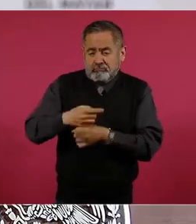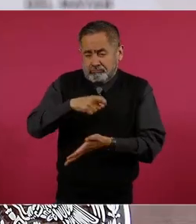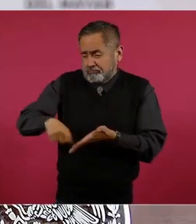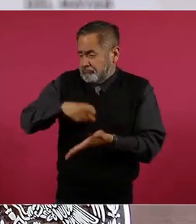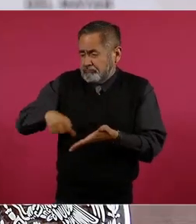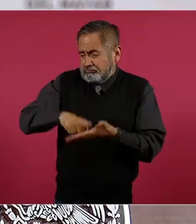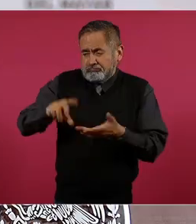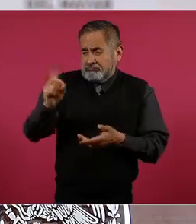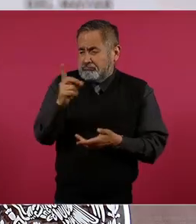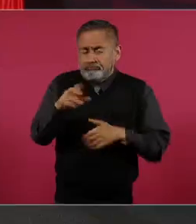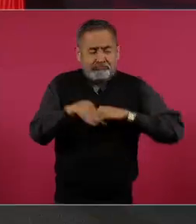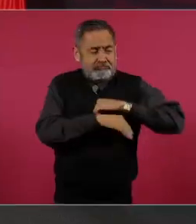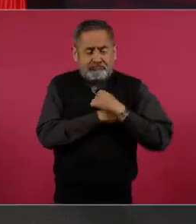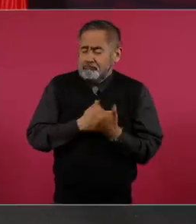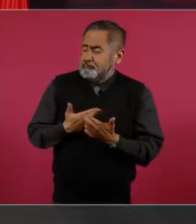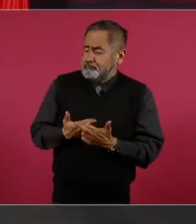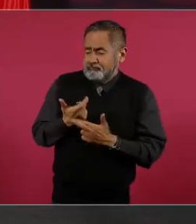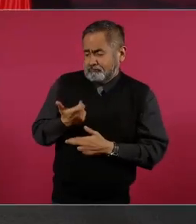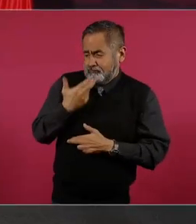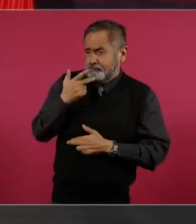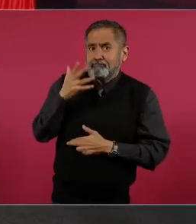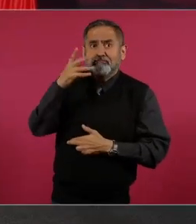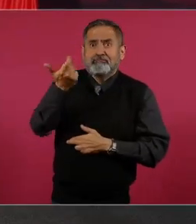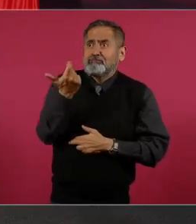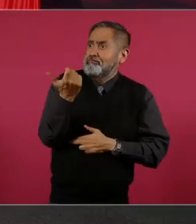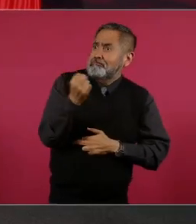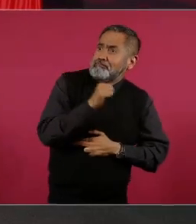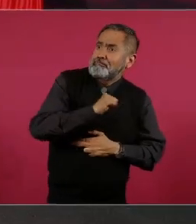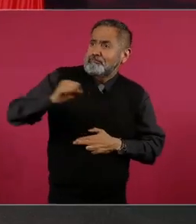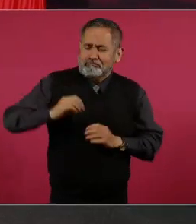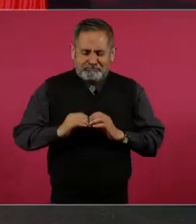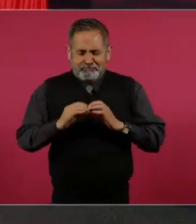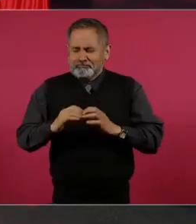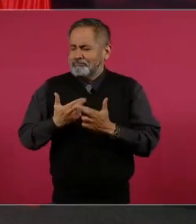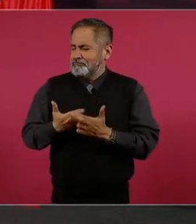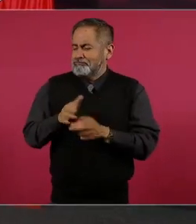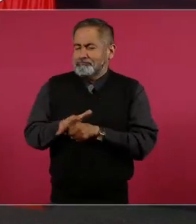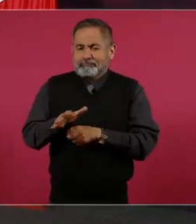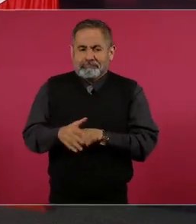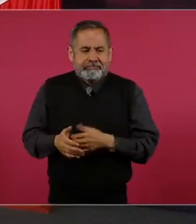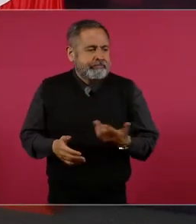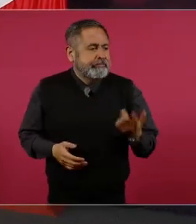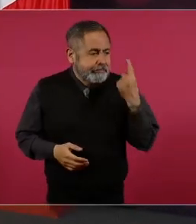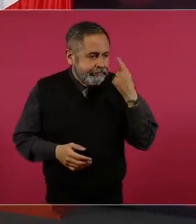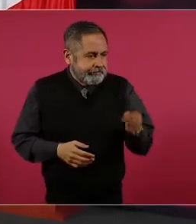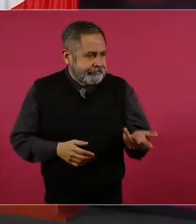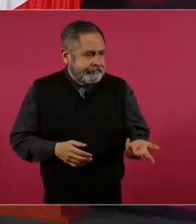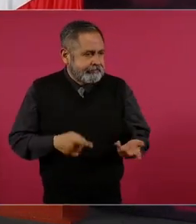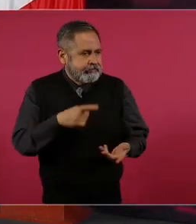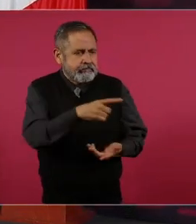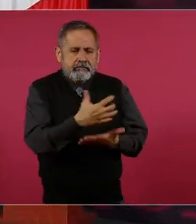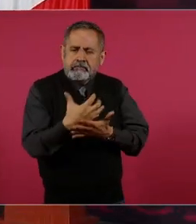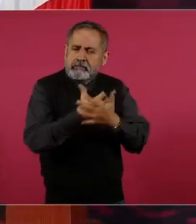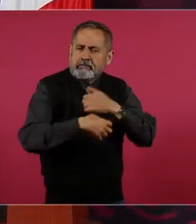el otro experto, ¿para qué va a comprar los dolaritos? A él le ha ido muy bien,